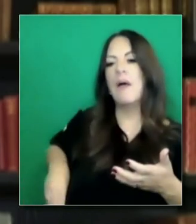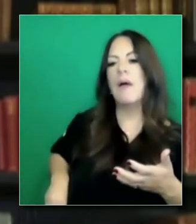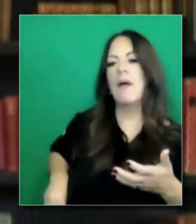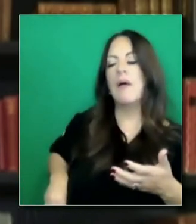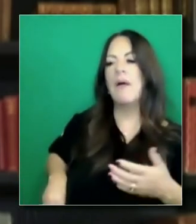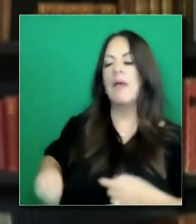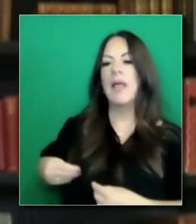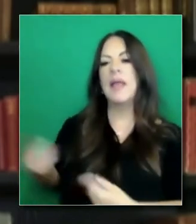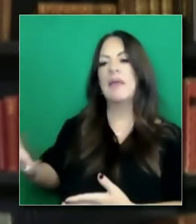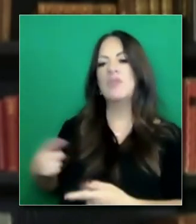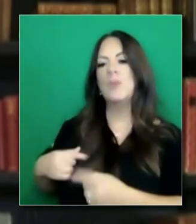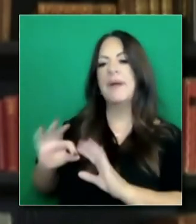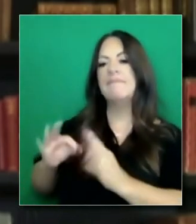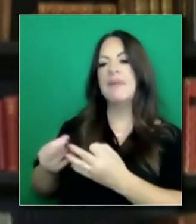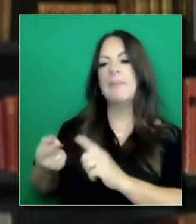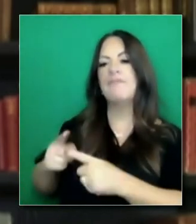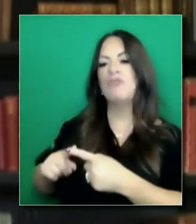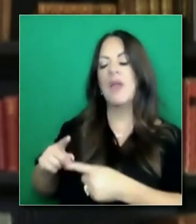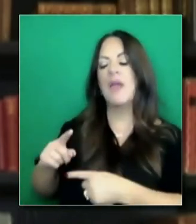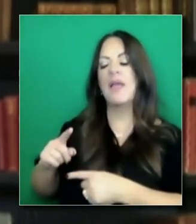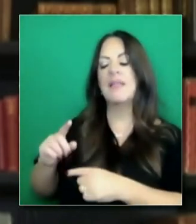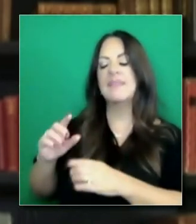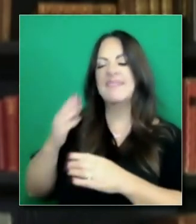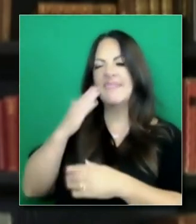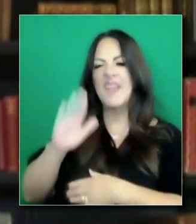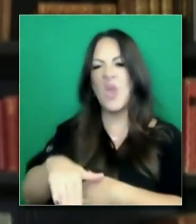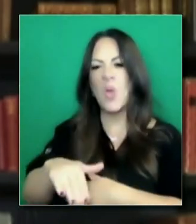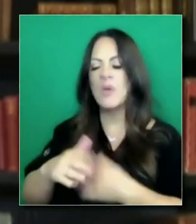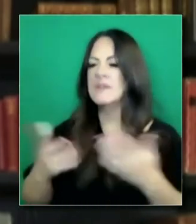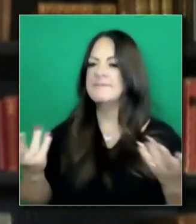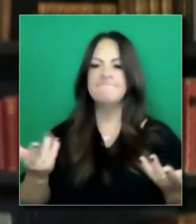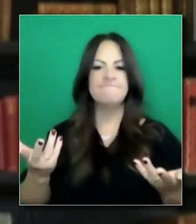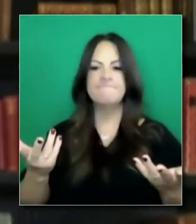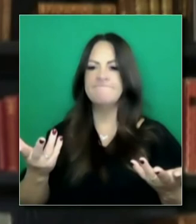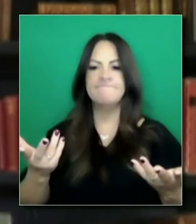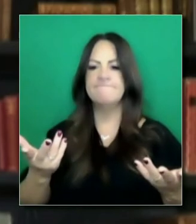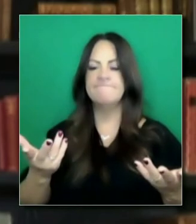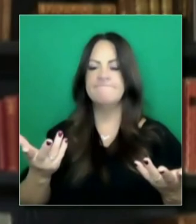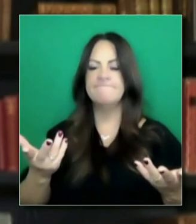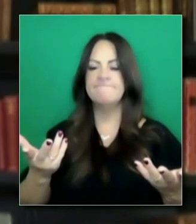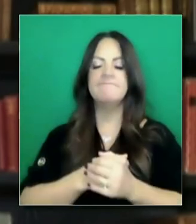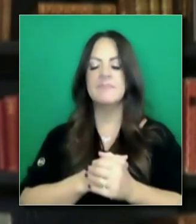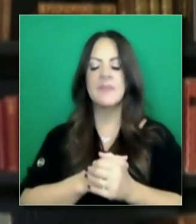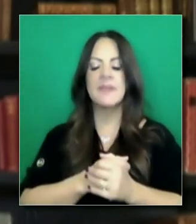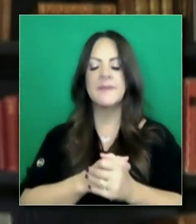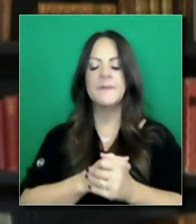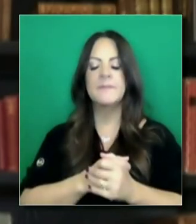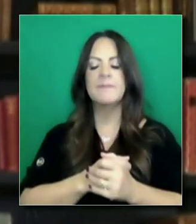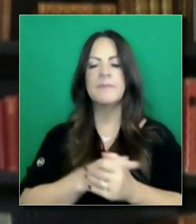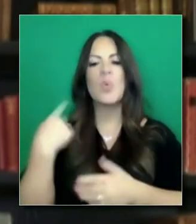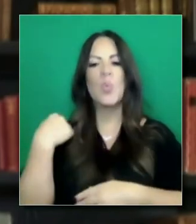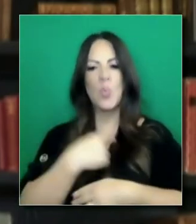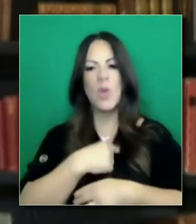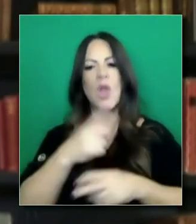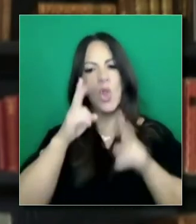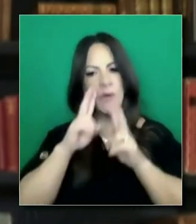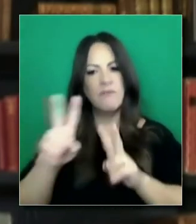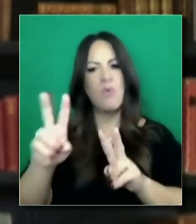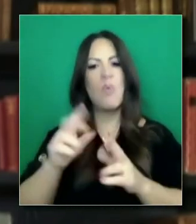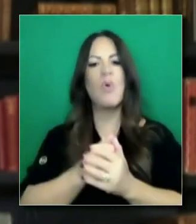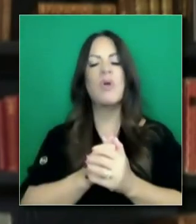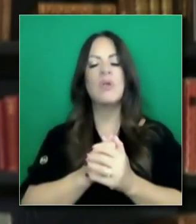vacunas que deberían ser administradas a las personas con alto riesgo y gran necesidad. Así que estamos